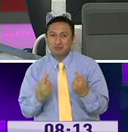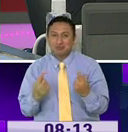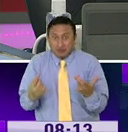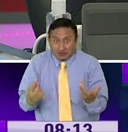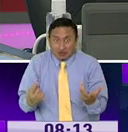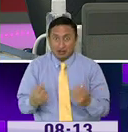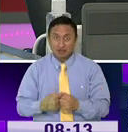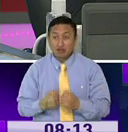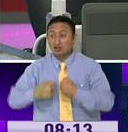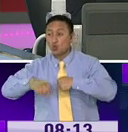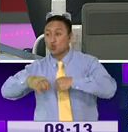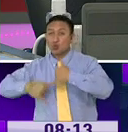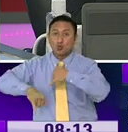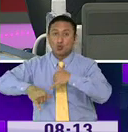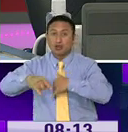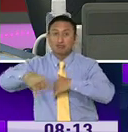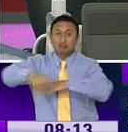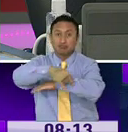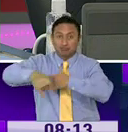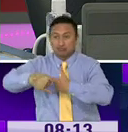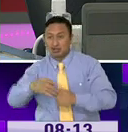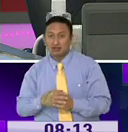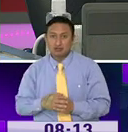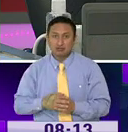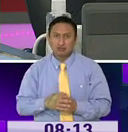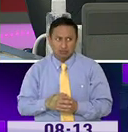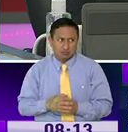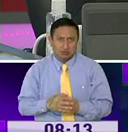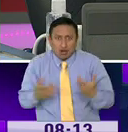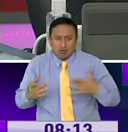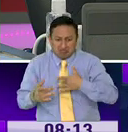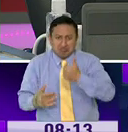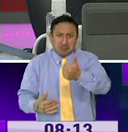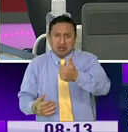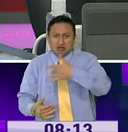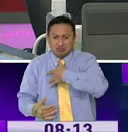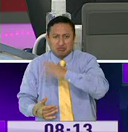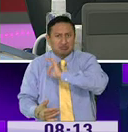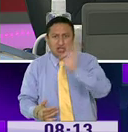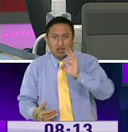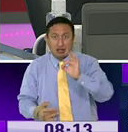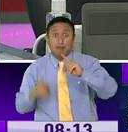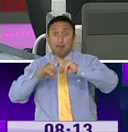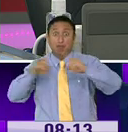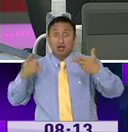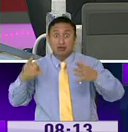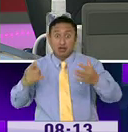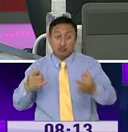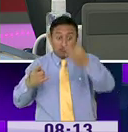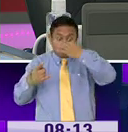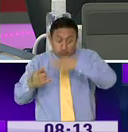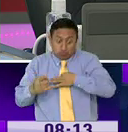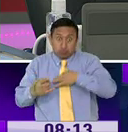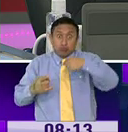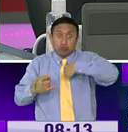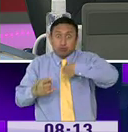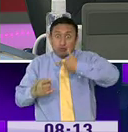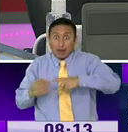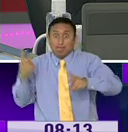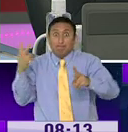juegan fútbol en la clara, cierran la calle, porque se sienten bien y no sienten el peligro, pero el peligro está ahí.